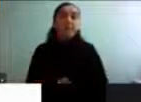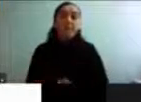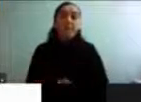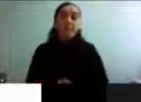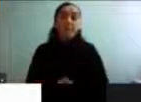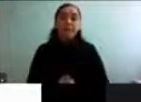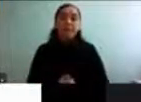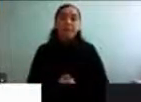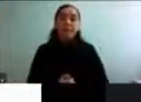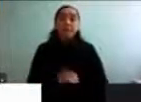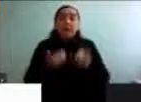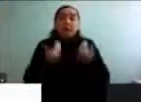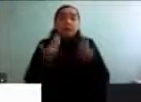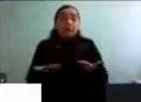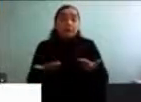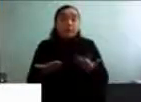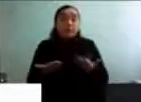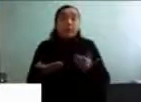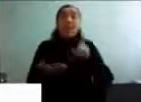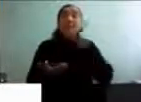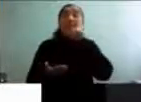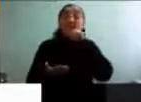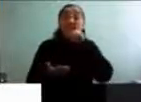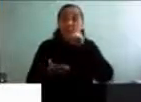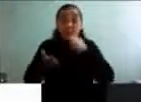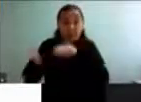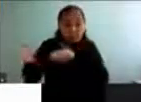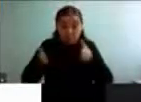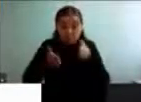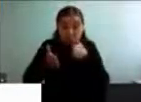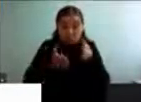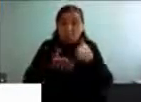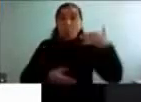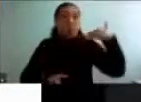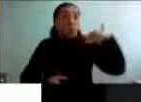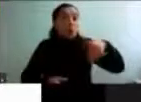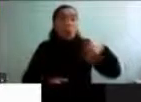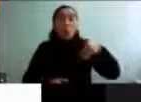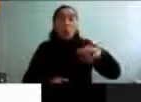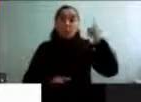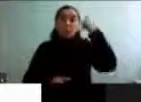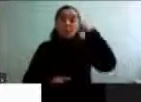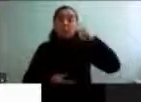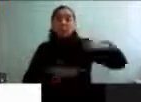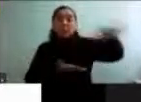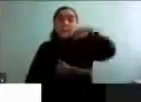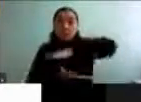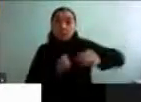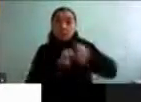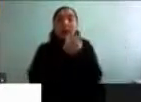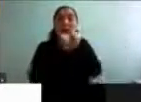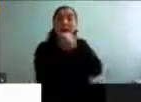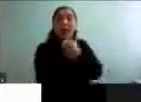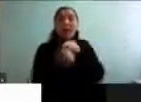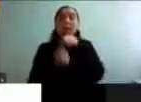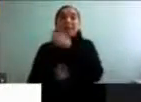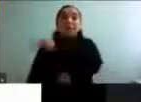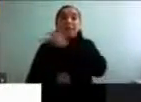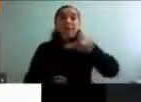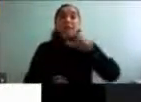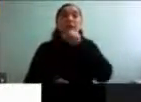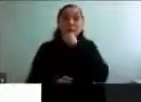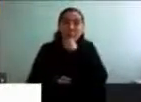Entonces, tenemos que transitar hacia allí. Es urgente pensar que los entornos adaptados a las personas mayores son